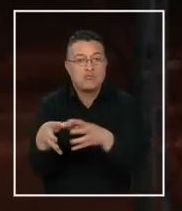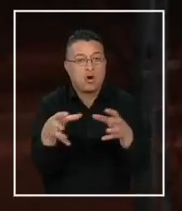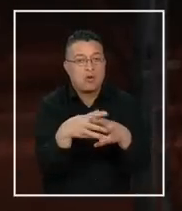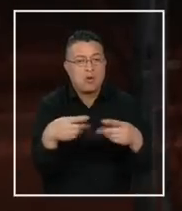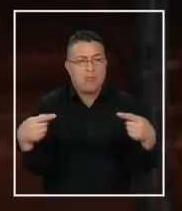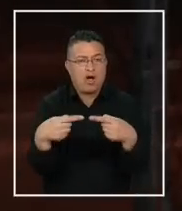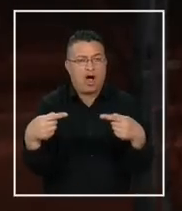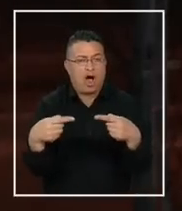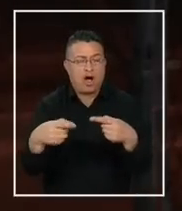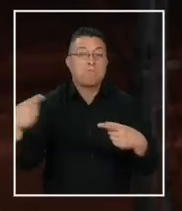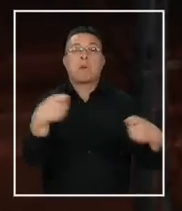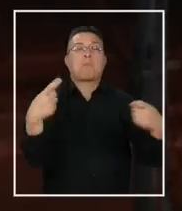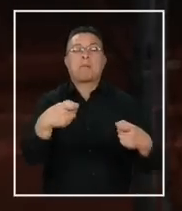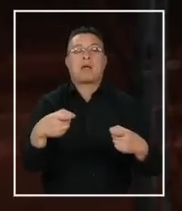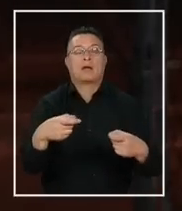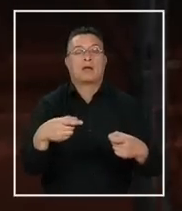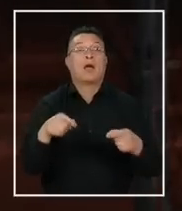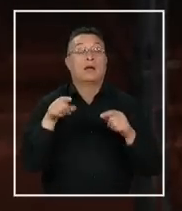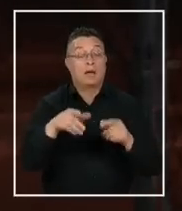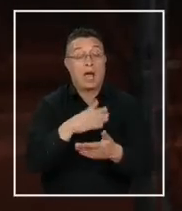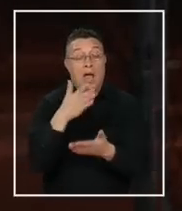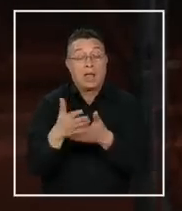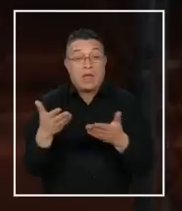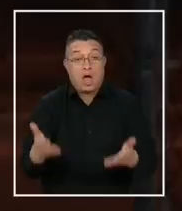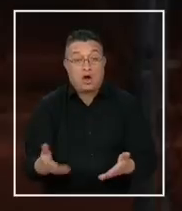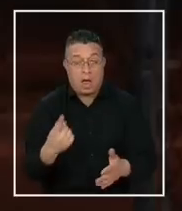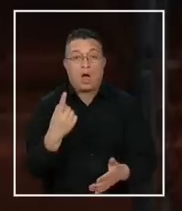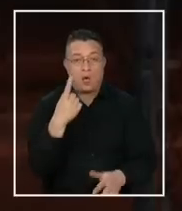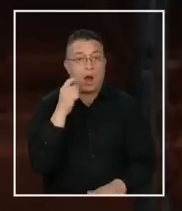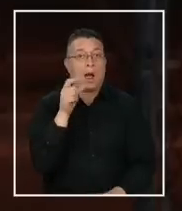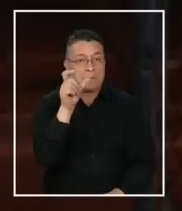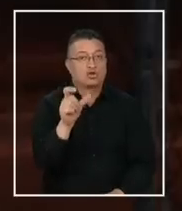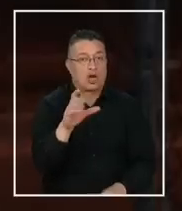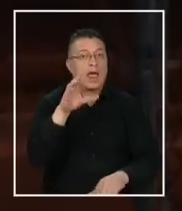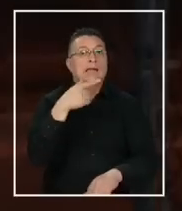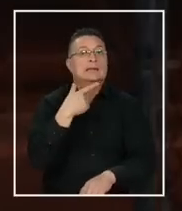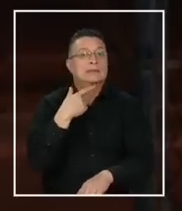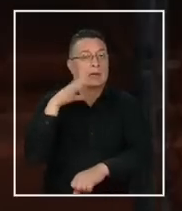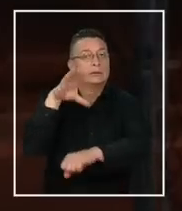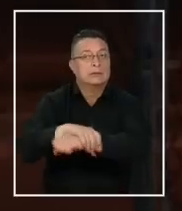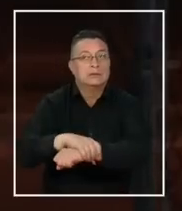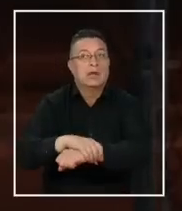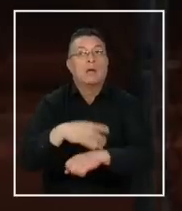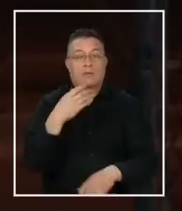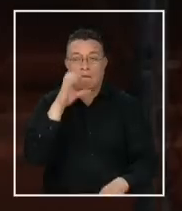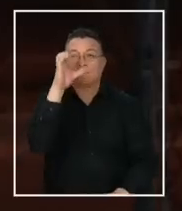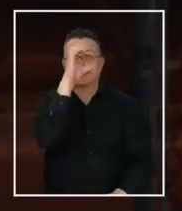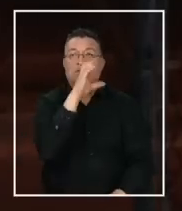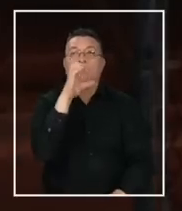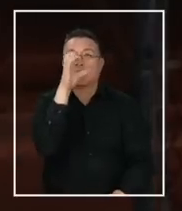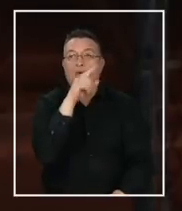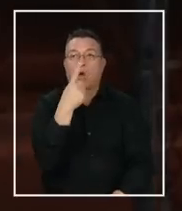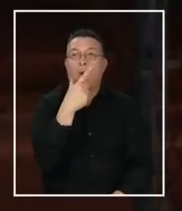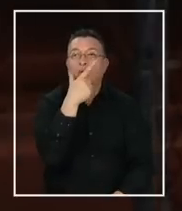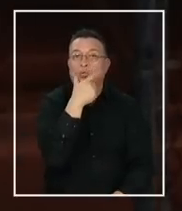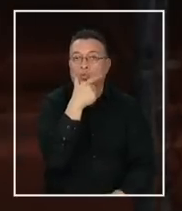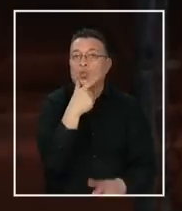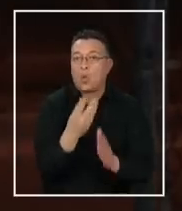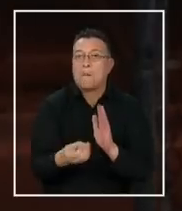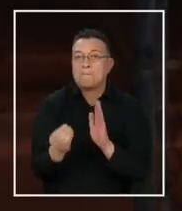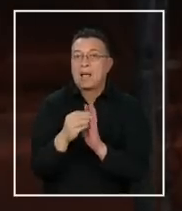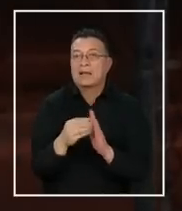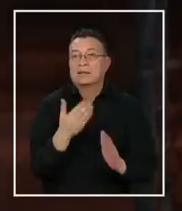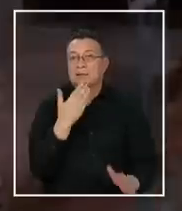que terminó en disparos. En este momento tenemos una persona de interés detenida, pero también estamos buscando a un sospechoso más.